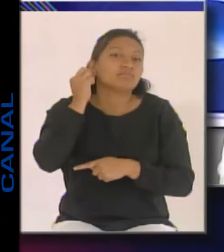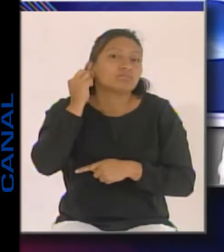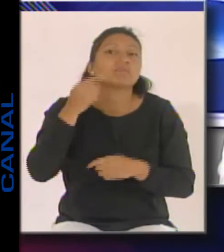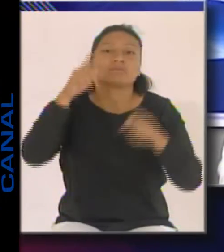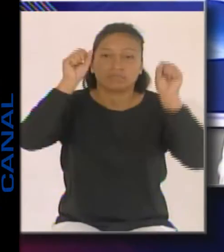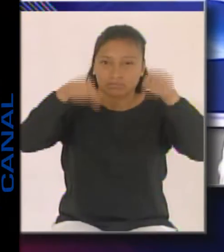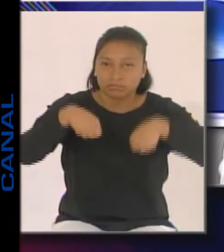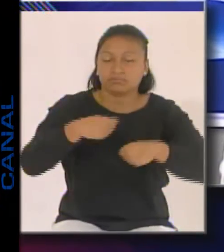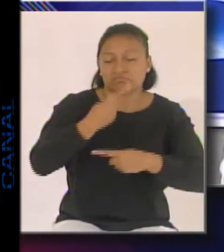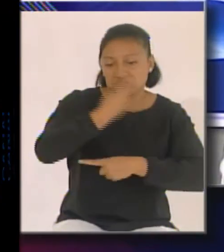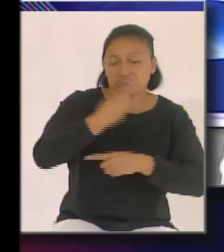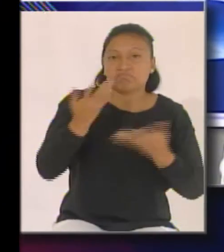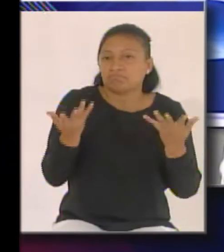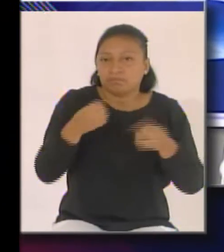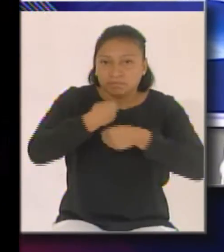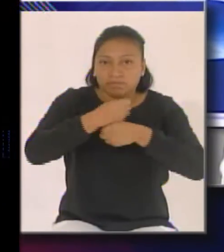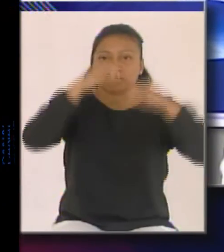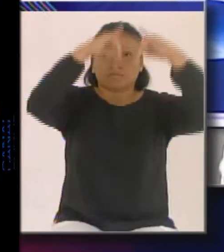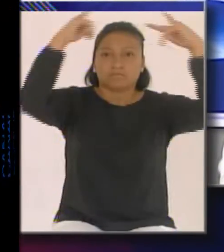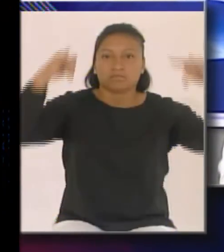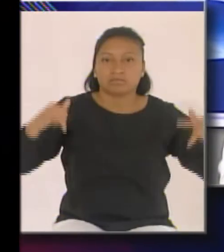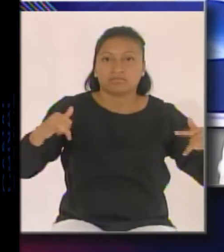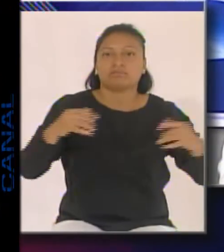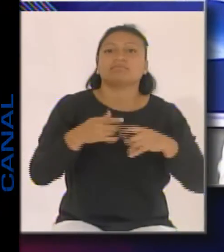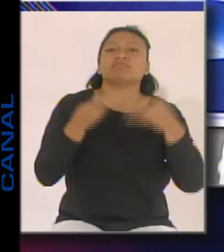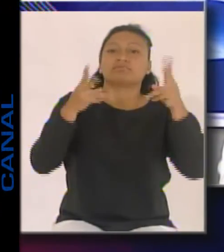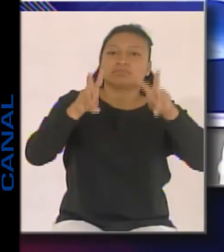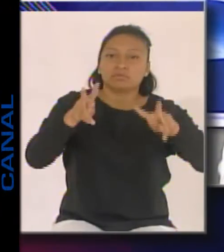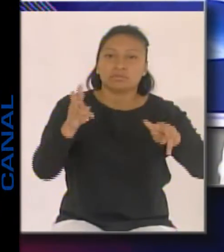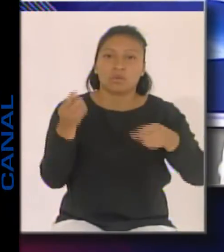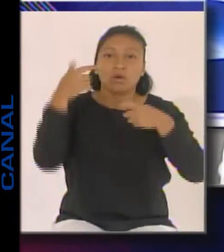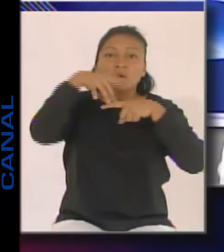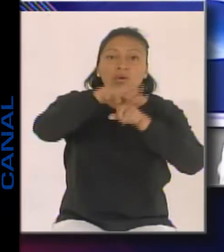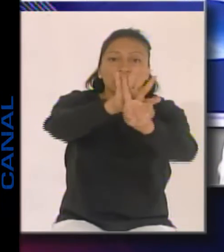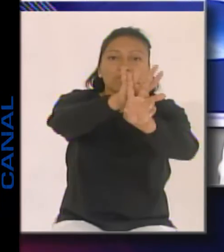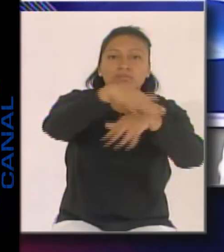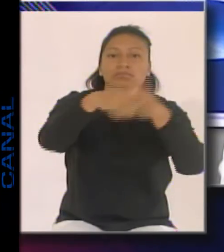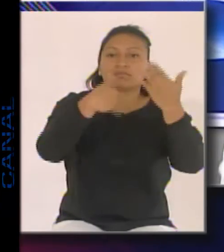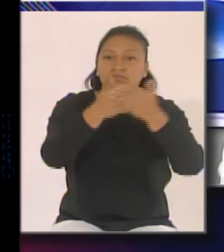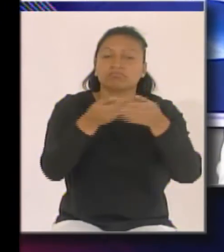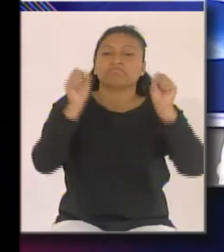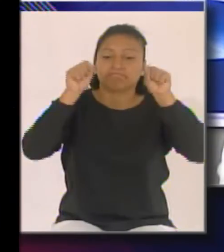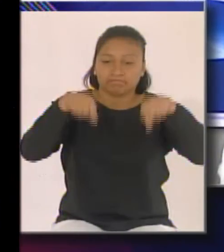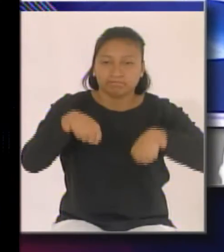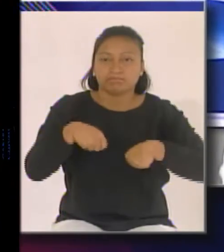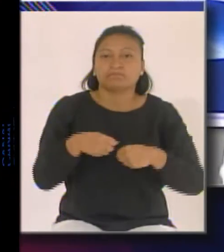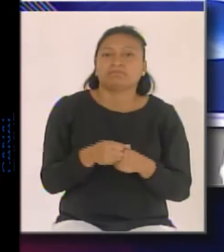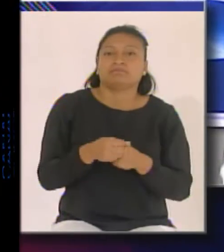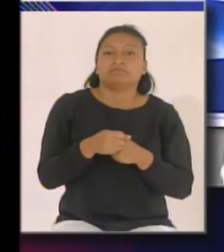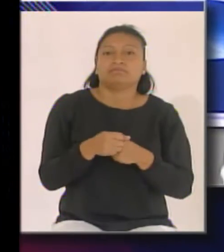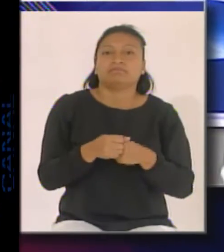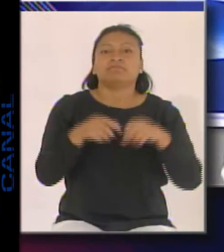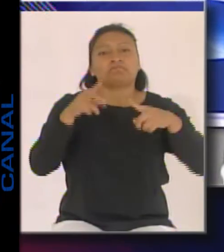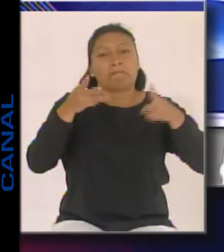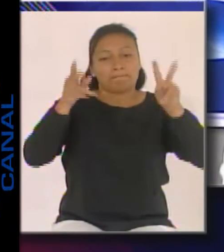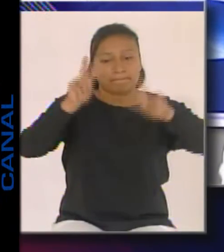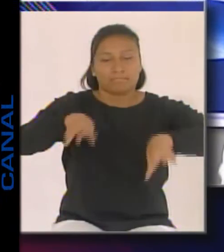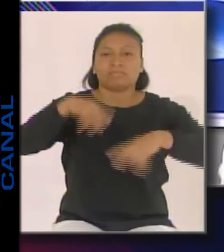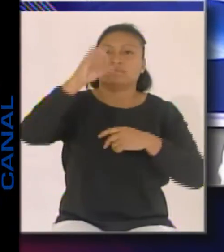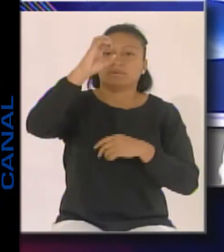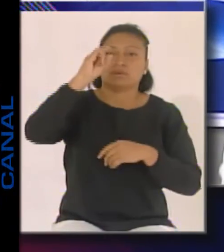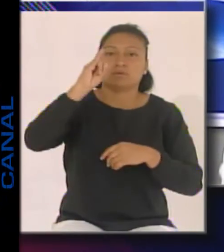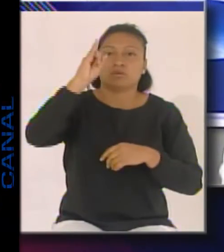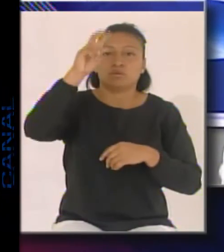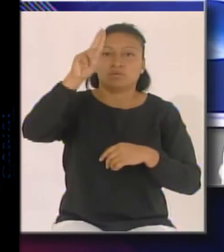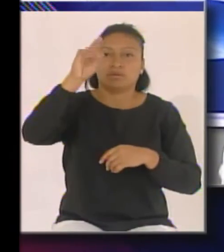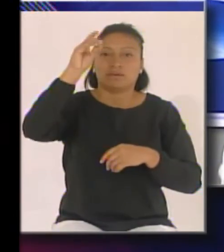vez vamos a desarrollar una feria inclusiva que es de emprendimientos que se denomina Ciudadanos sin Fronteras, Imbabura